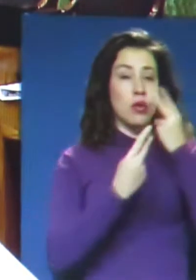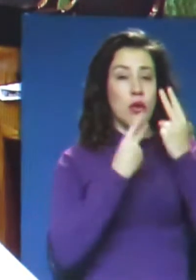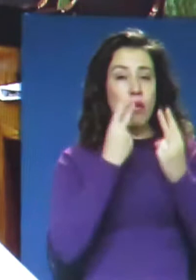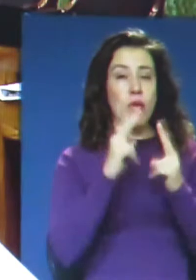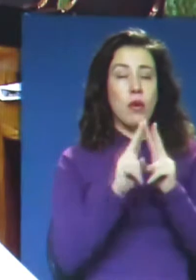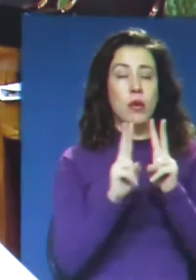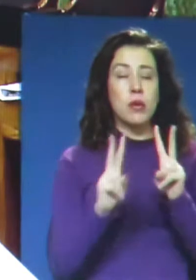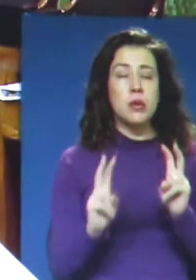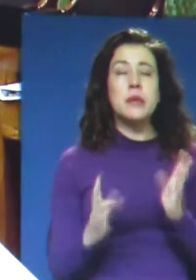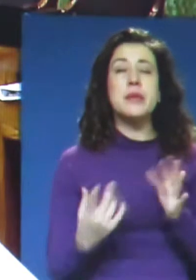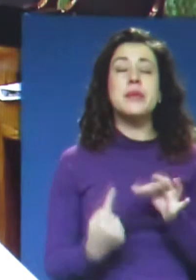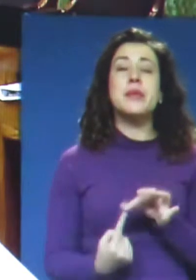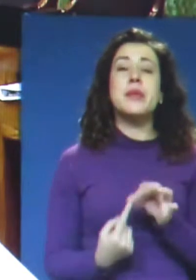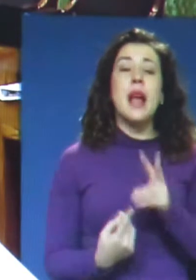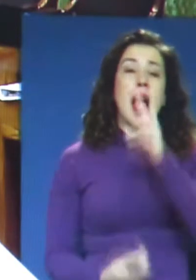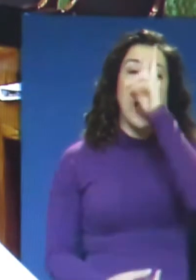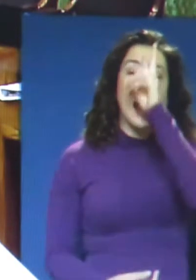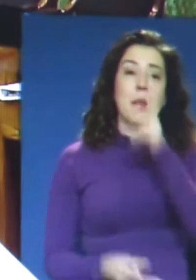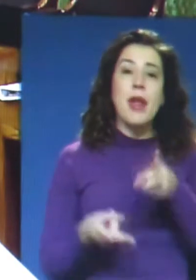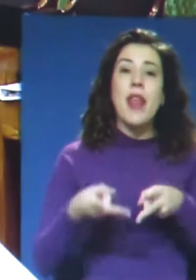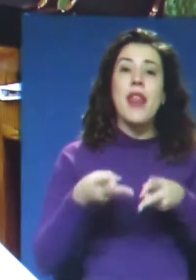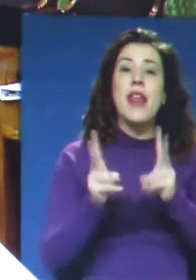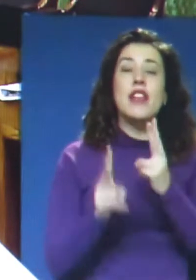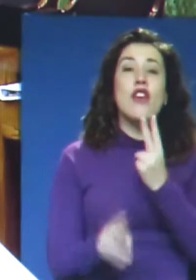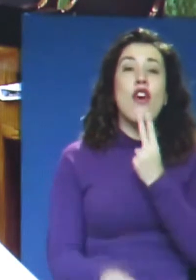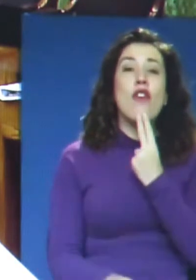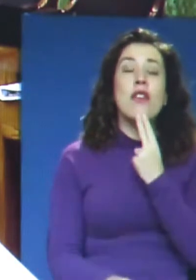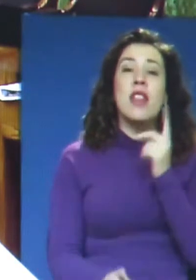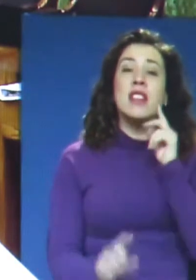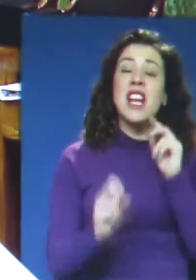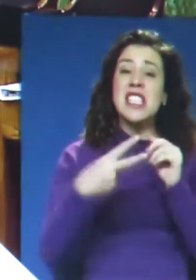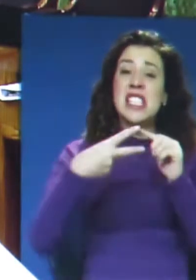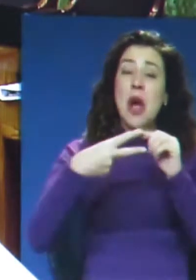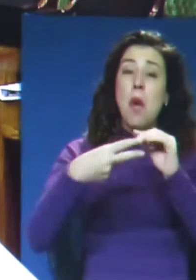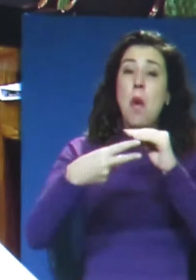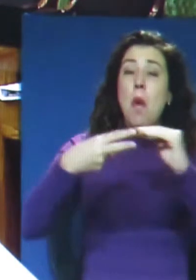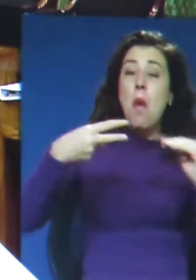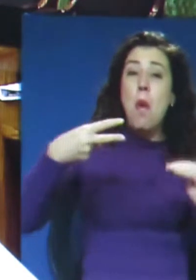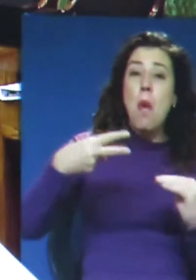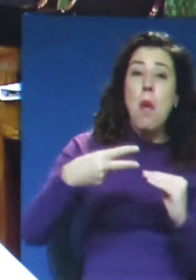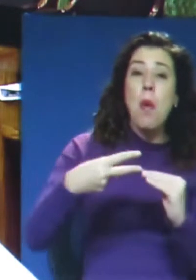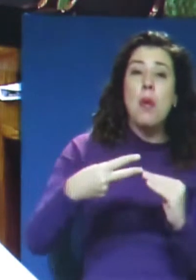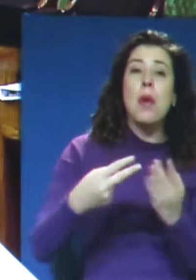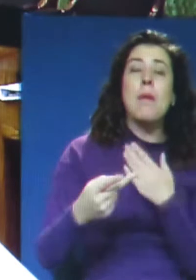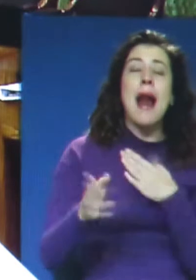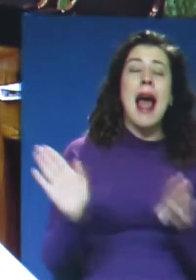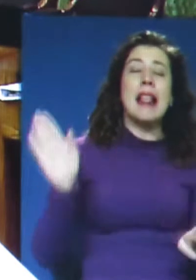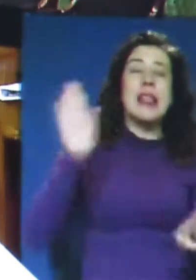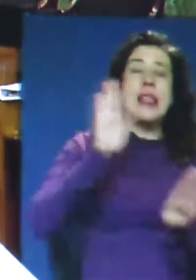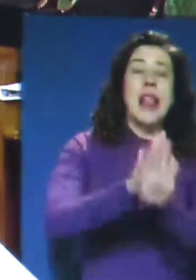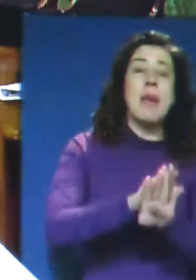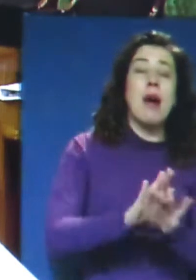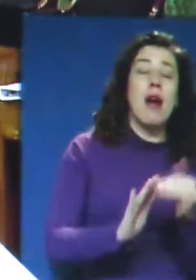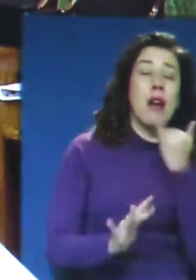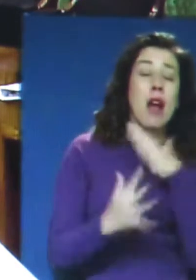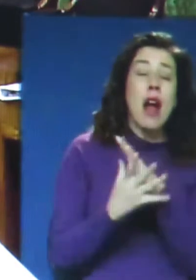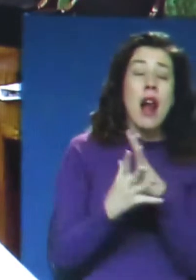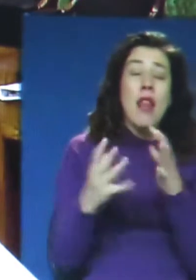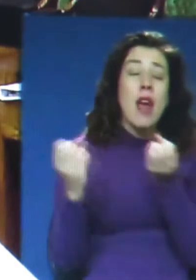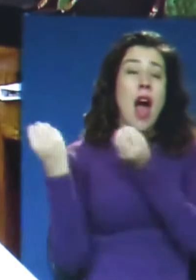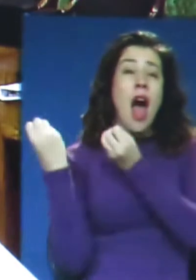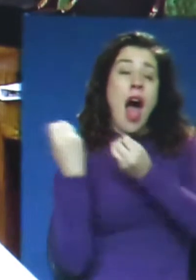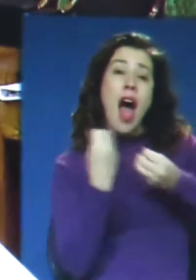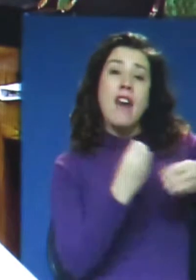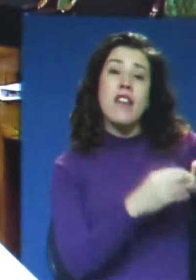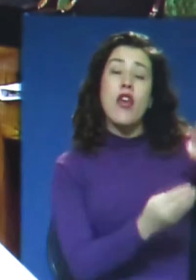de fondo. El respeto y el derecho a la vida quedan en segundo plano, con el alfán de taparnos a tremenda negligencia y de abandono de